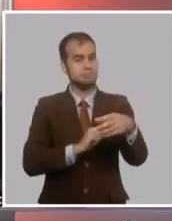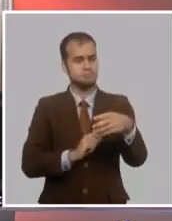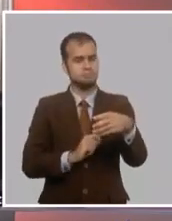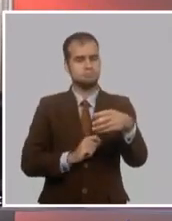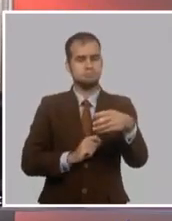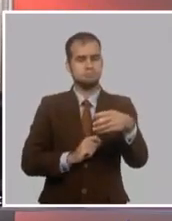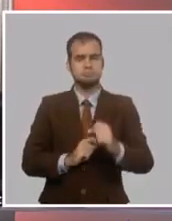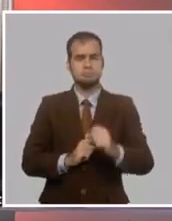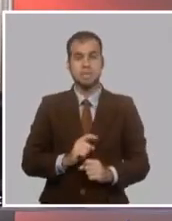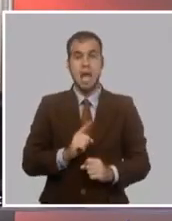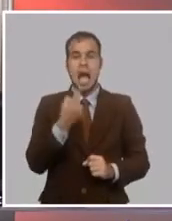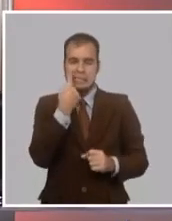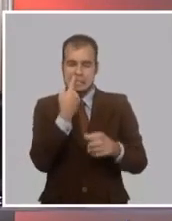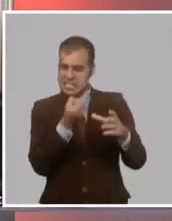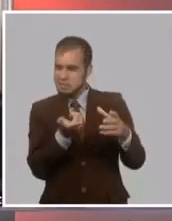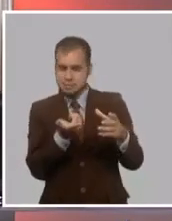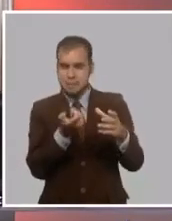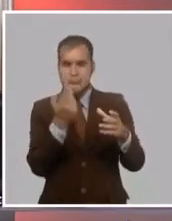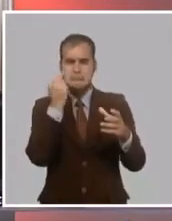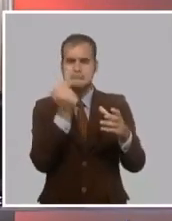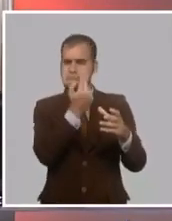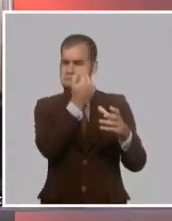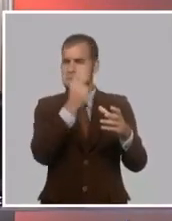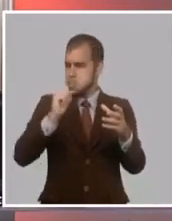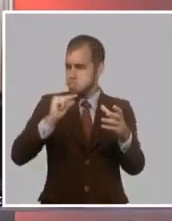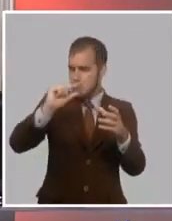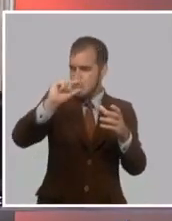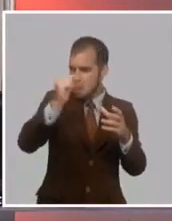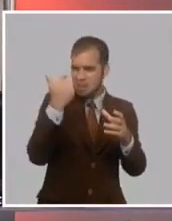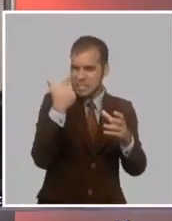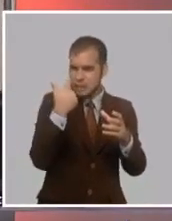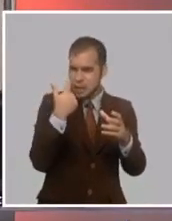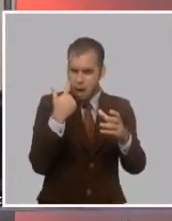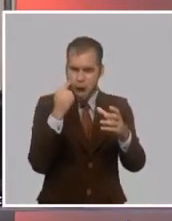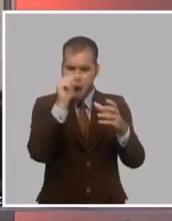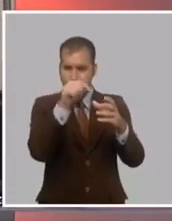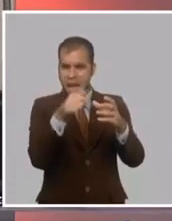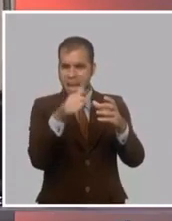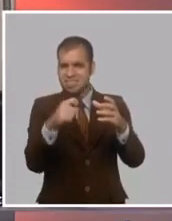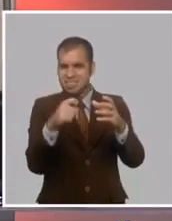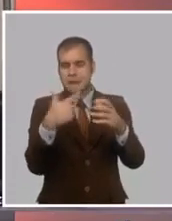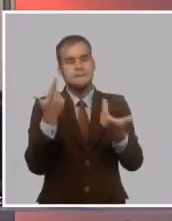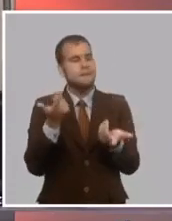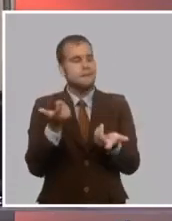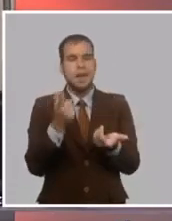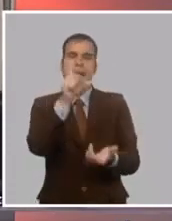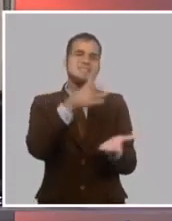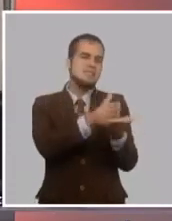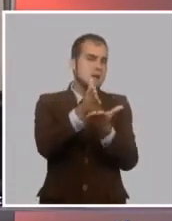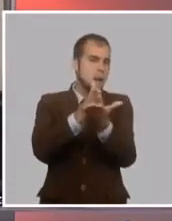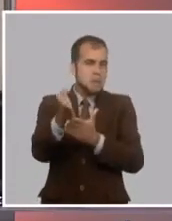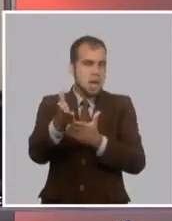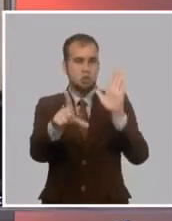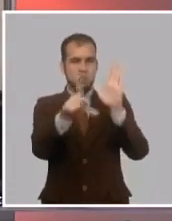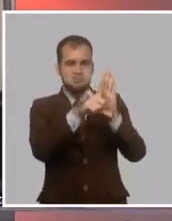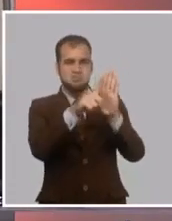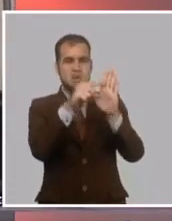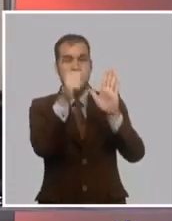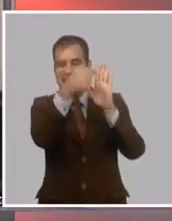trabajando en función de que fueran lineamientos muy generales que